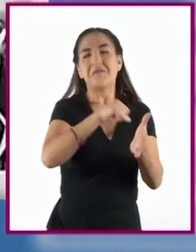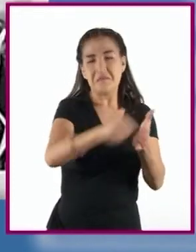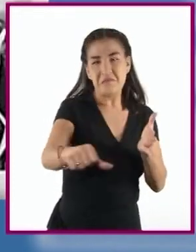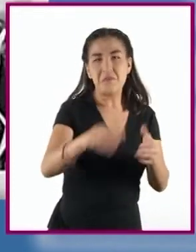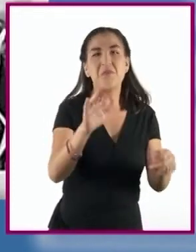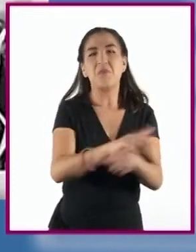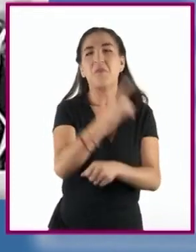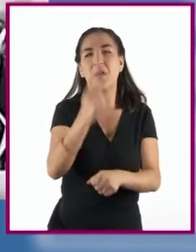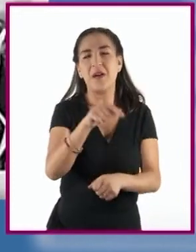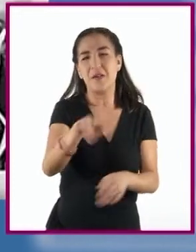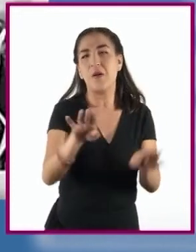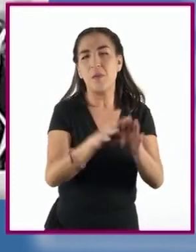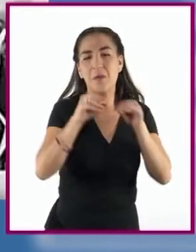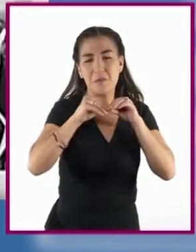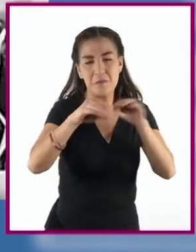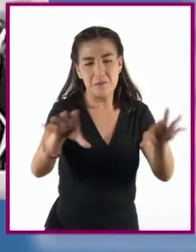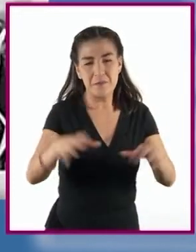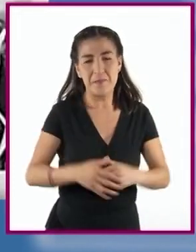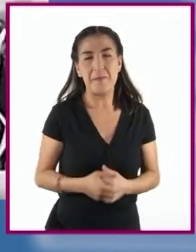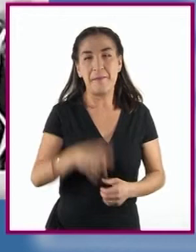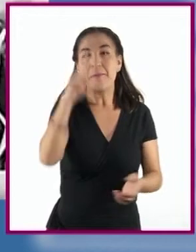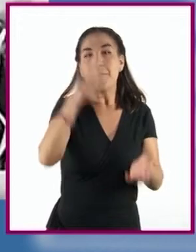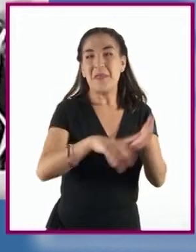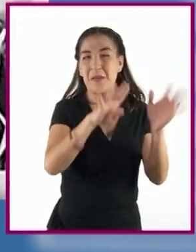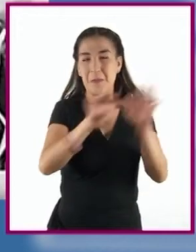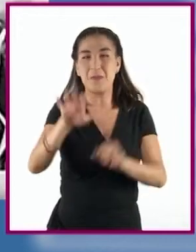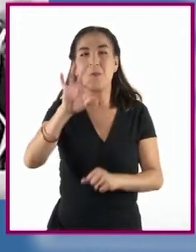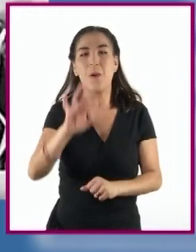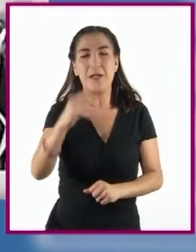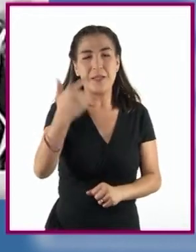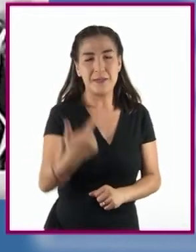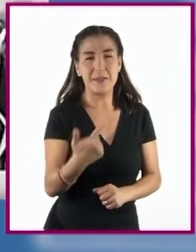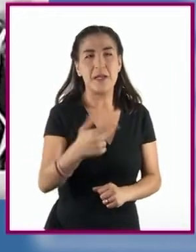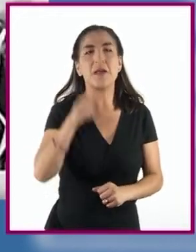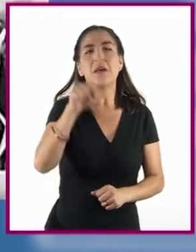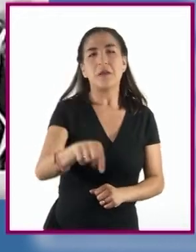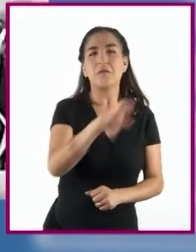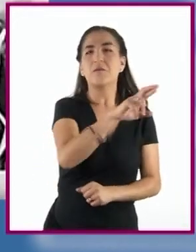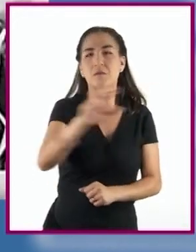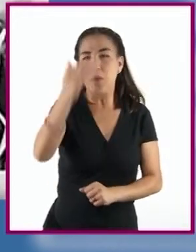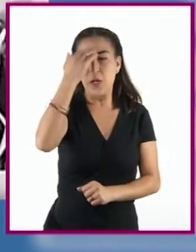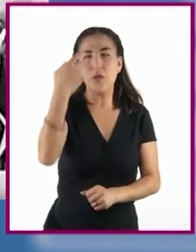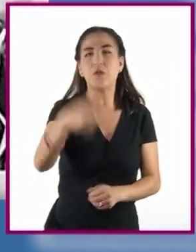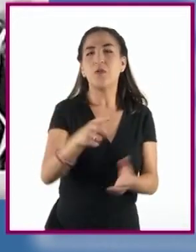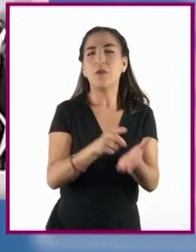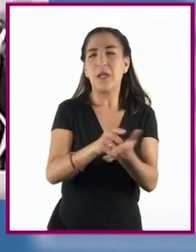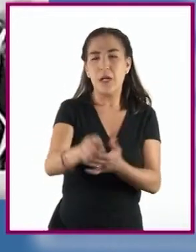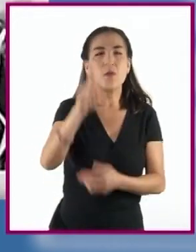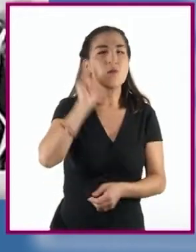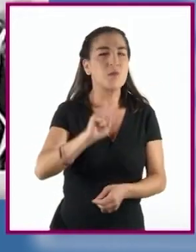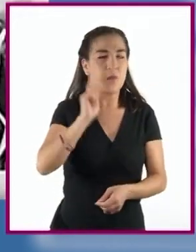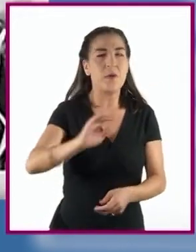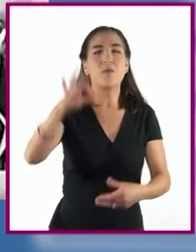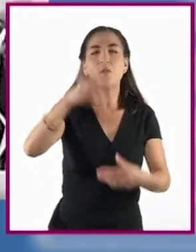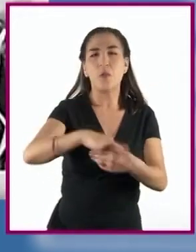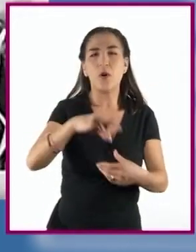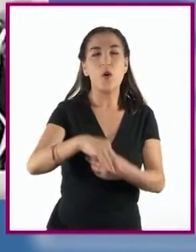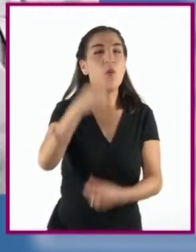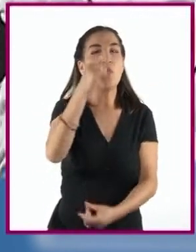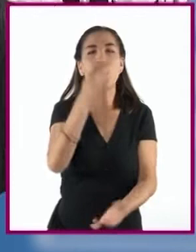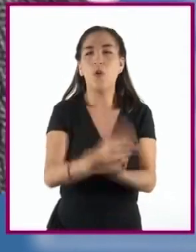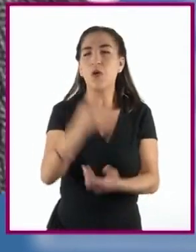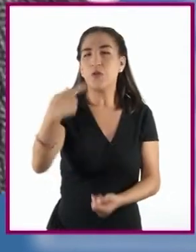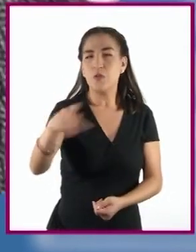después de haber sido promulgadas. en 1947 se reconoció el derecho al voto de la mujer, pero solo para el ámbito